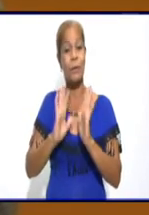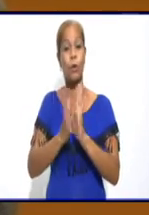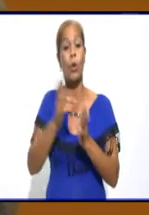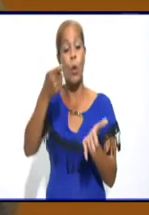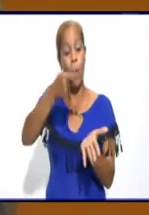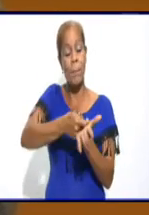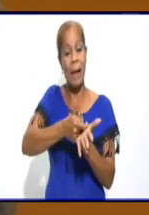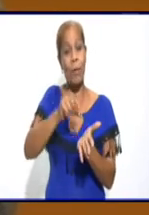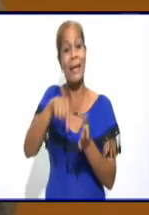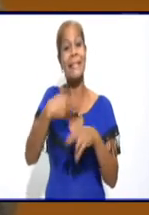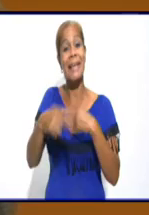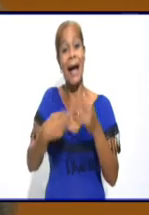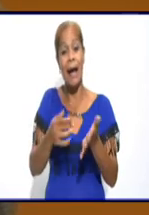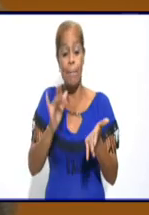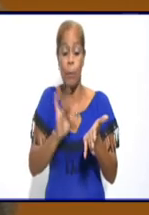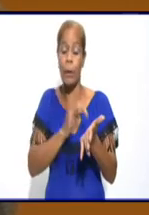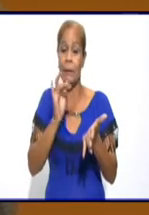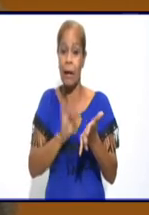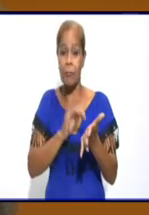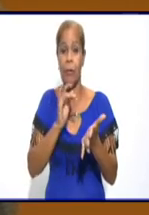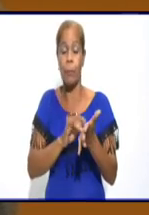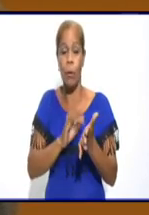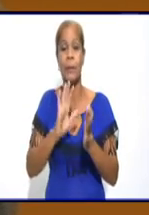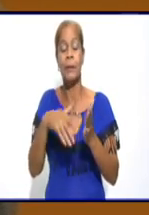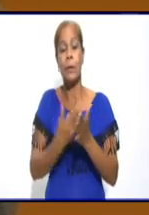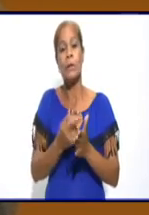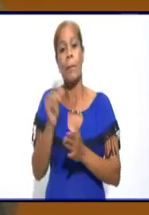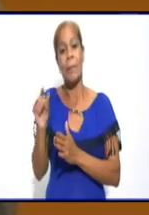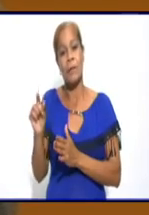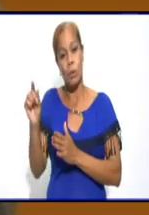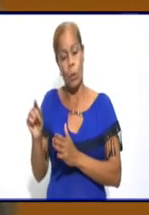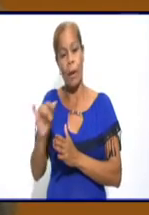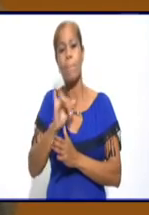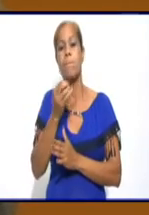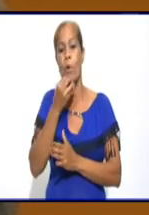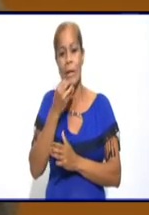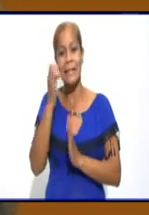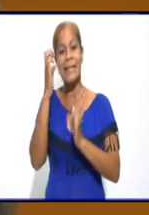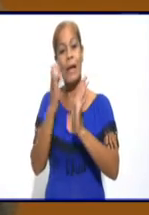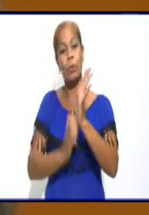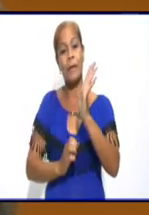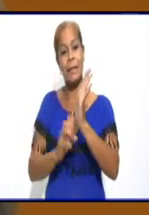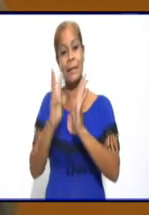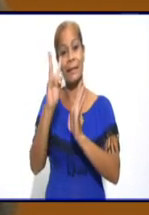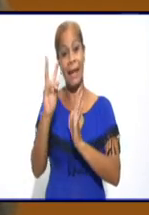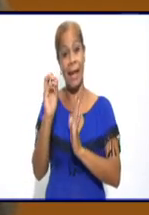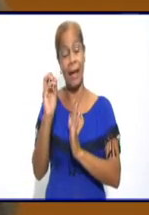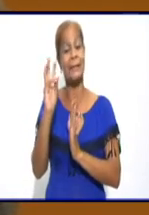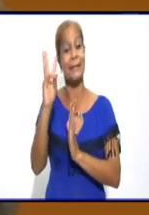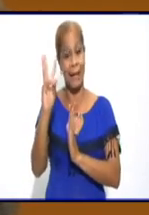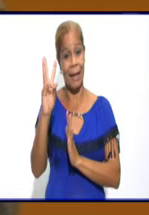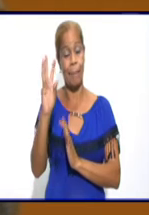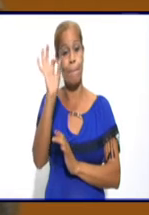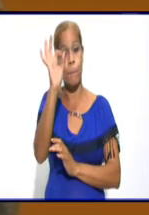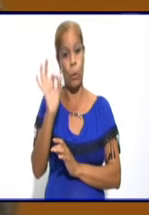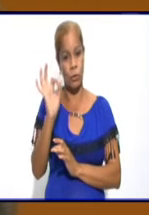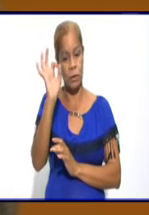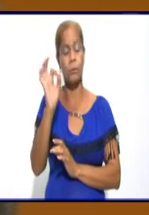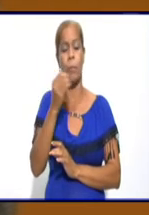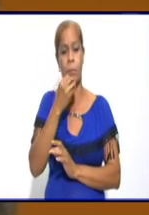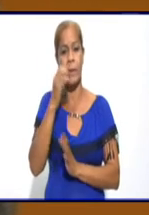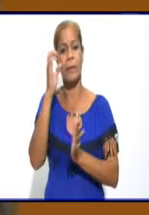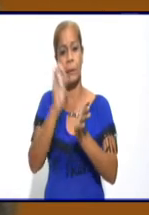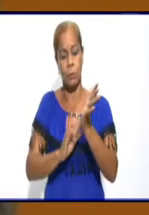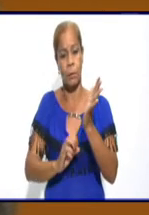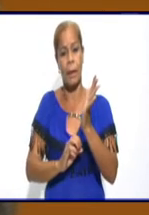electrónicas, utilizando este transfer móvil, los contribuyentes pueden descontarse hasta un 3%, se les descuenta un 3% del total aportar, lo